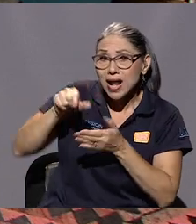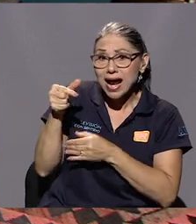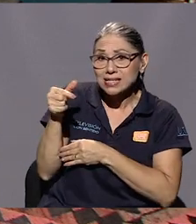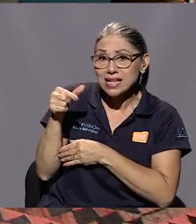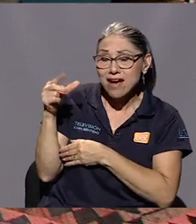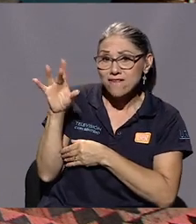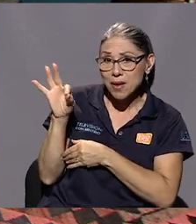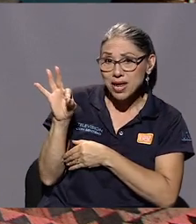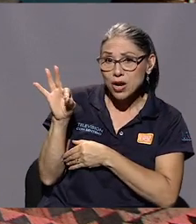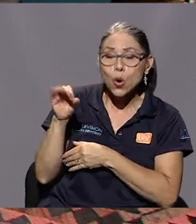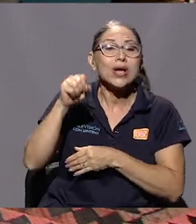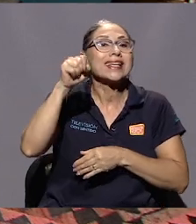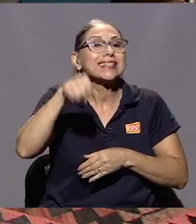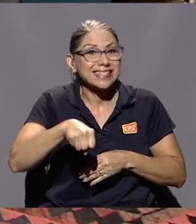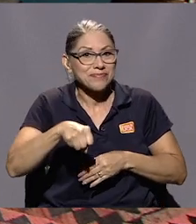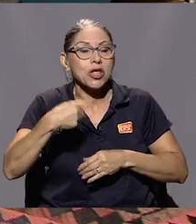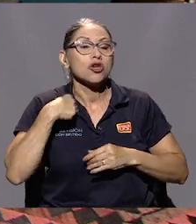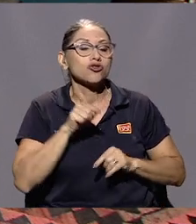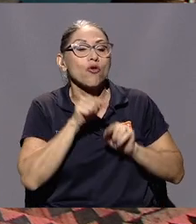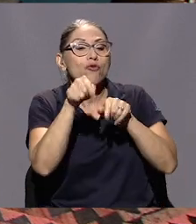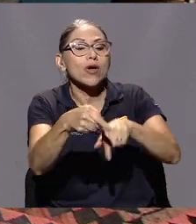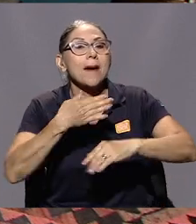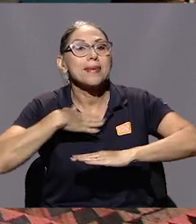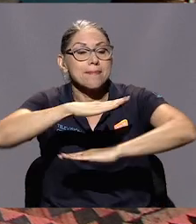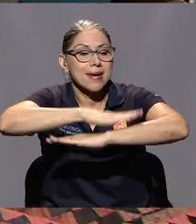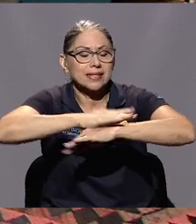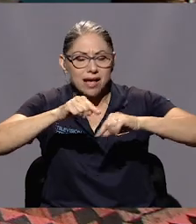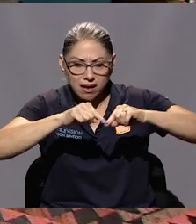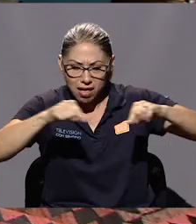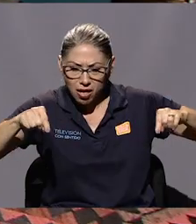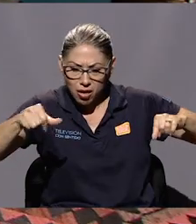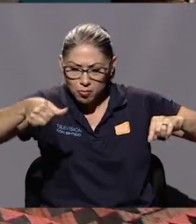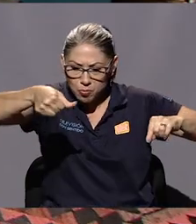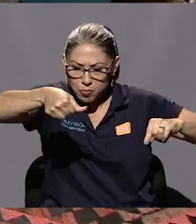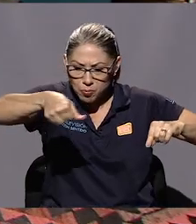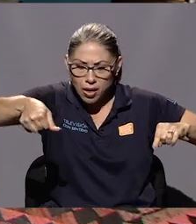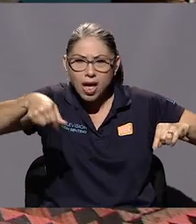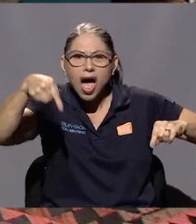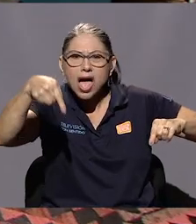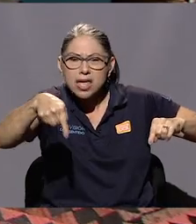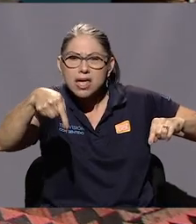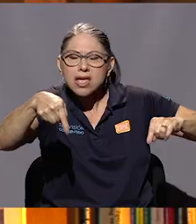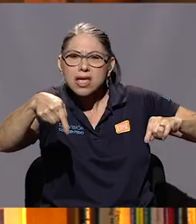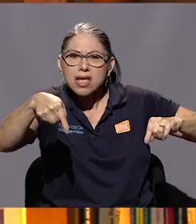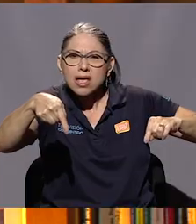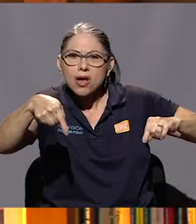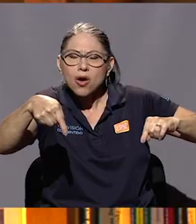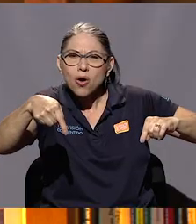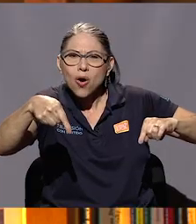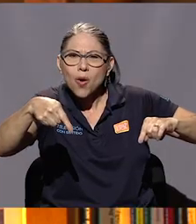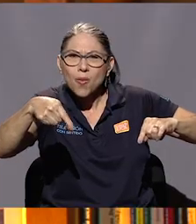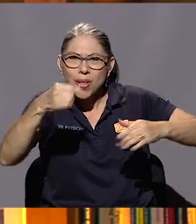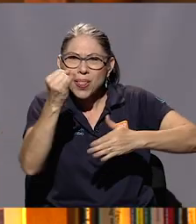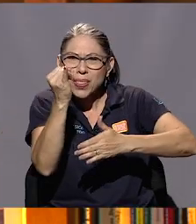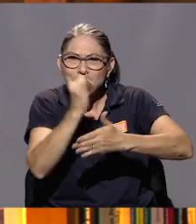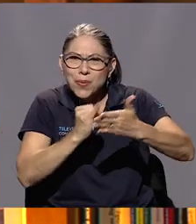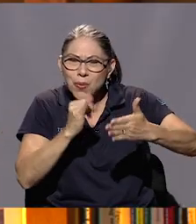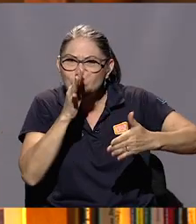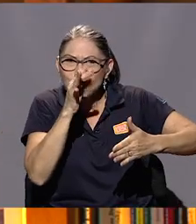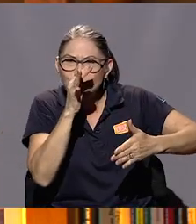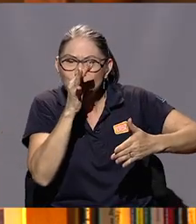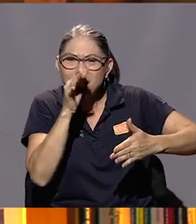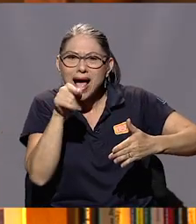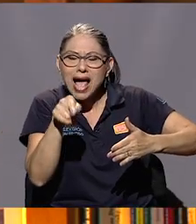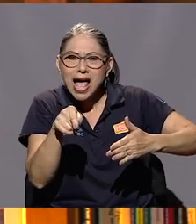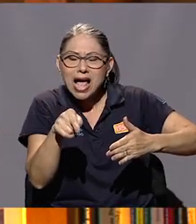en la García Flamenco. Sí, en la García Flamenco. Una pegatina de esas. Y quizás sí